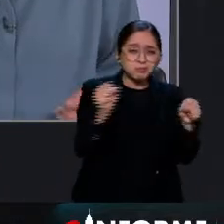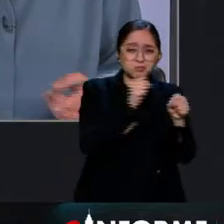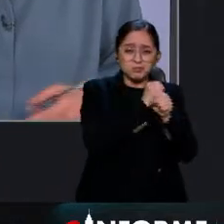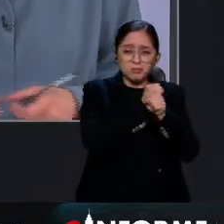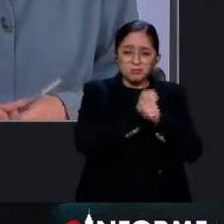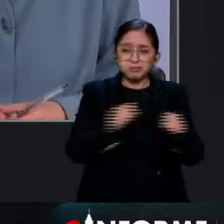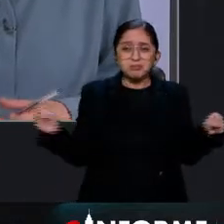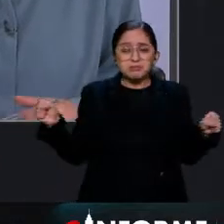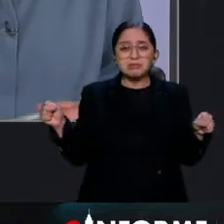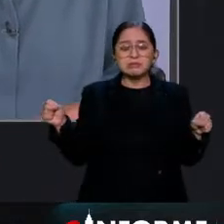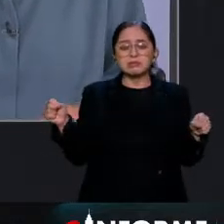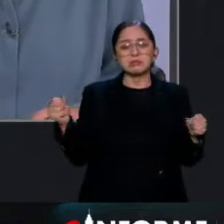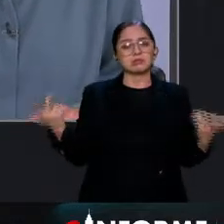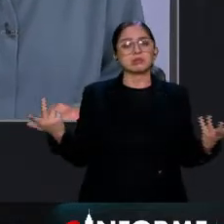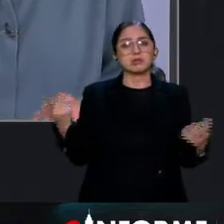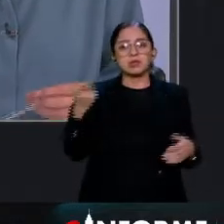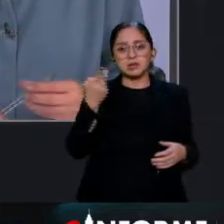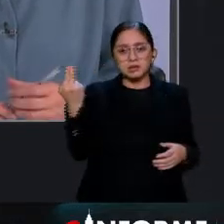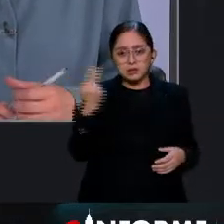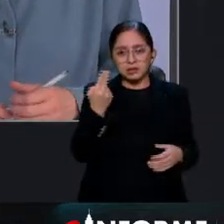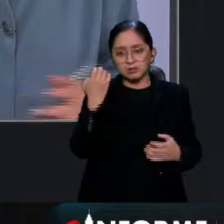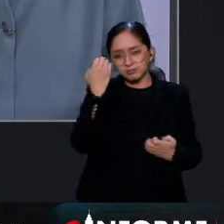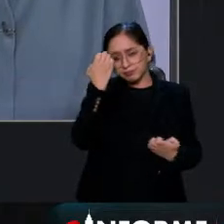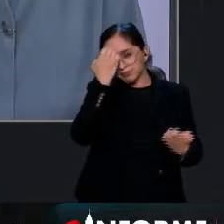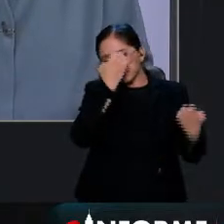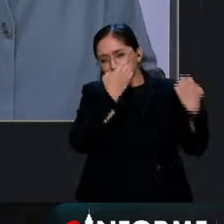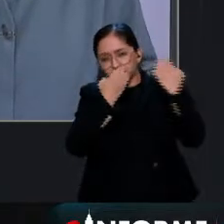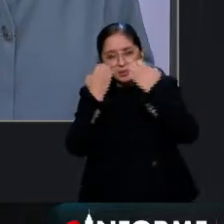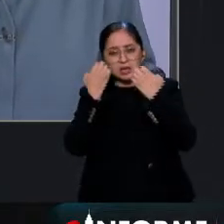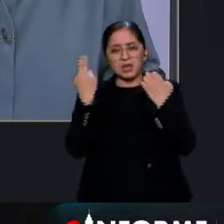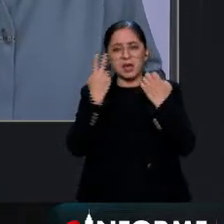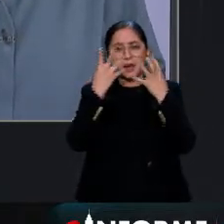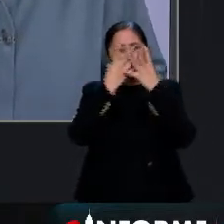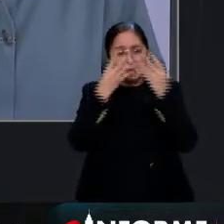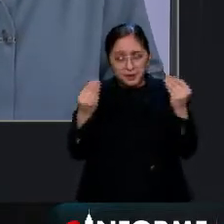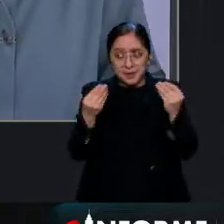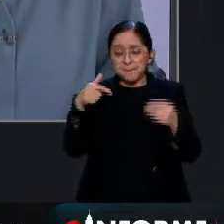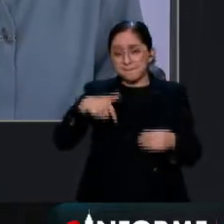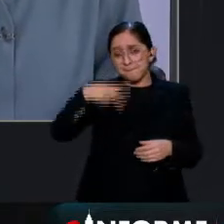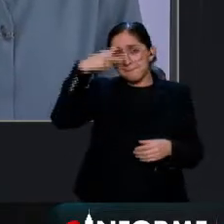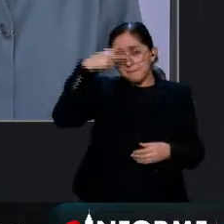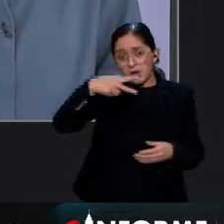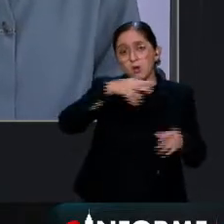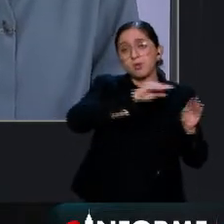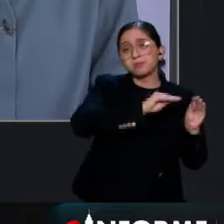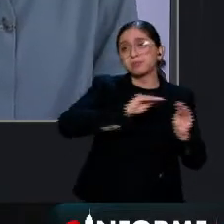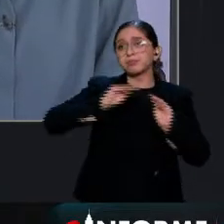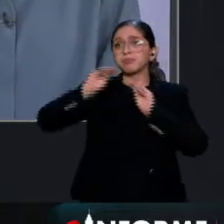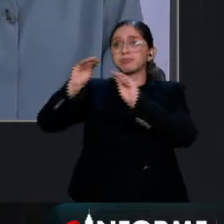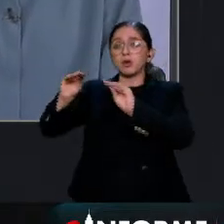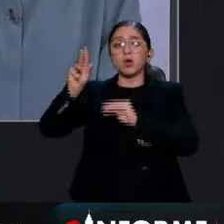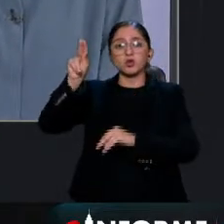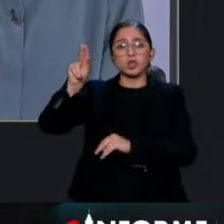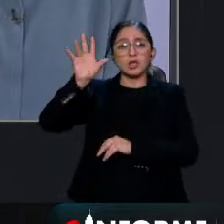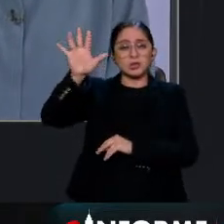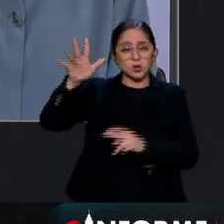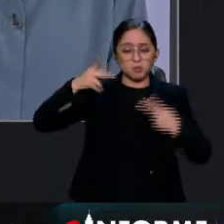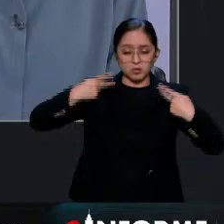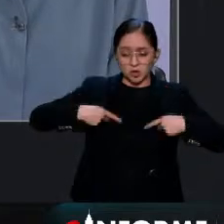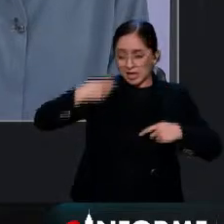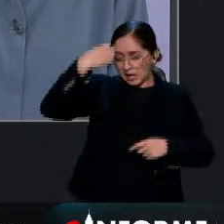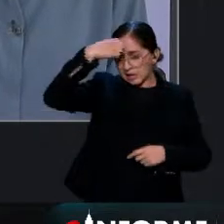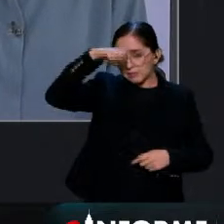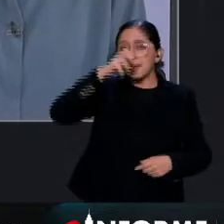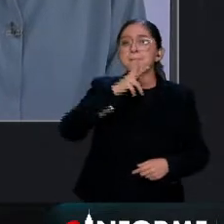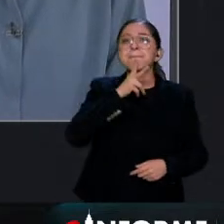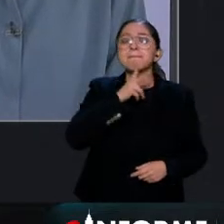apoyar justamente en los trabajos para apagar el fuego. México ha enviado 85 elementos especialistas de Petróleos Mexicanos y de